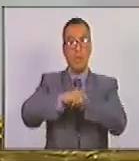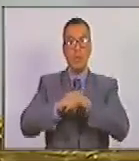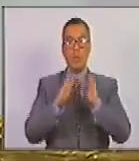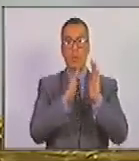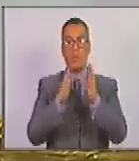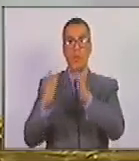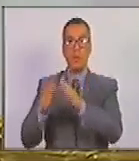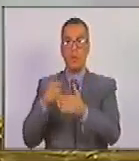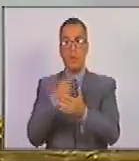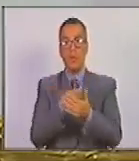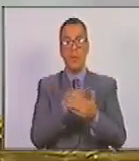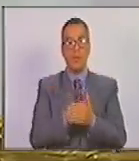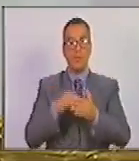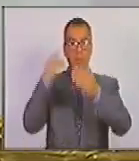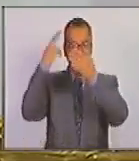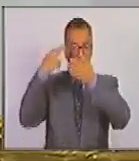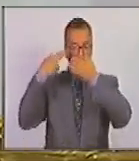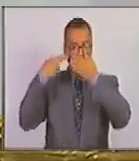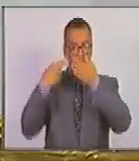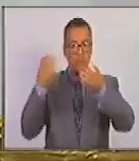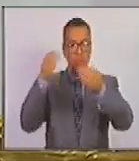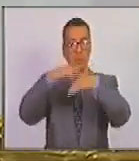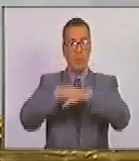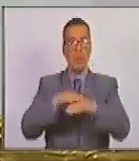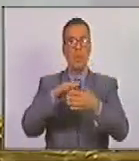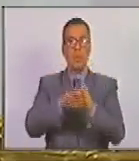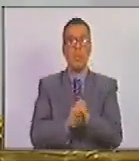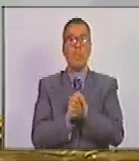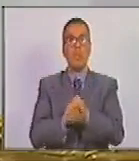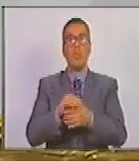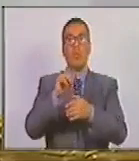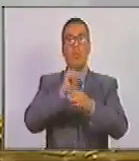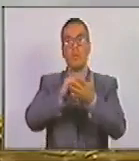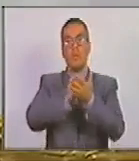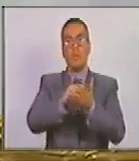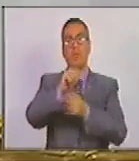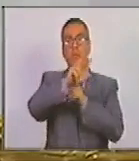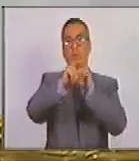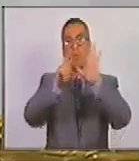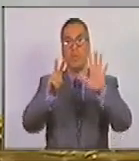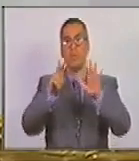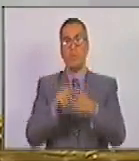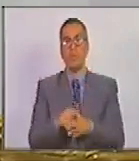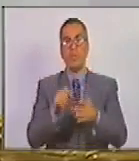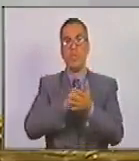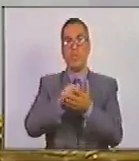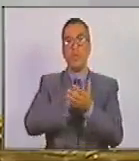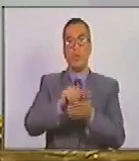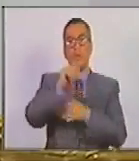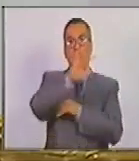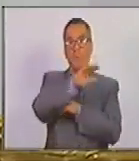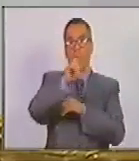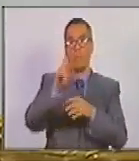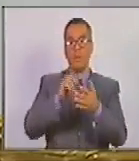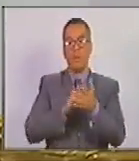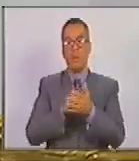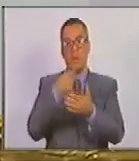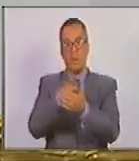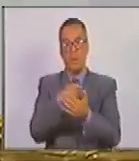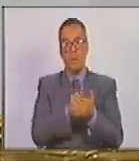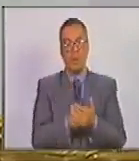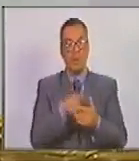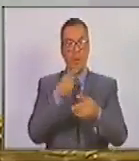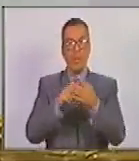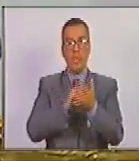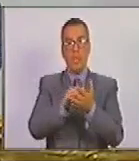organizada y financiamiento del terrorismo la asociación para delinquir el artículo 37 el terrorismo en el artículo 52 el financiamiento al